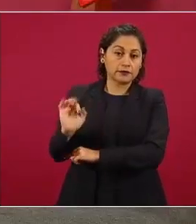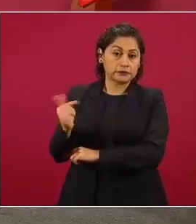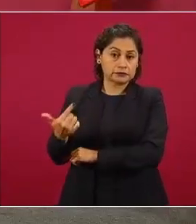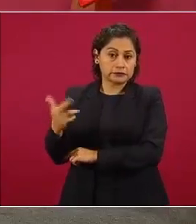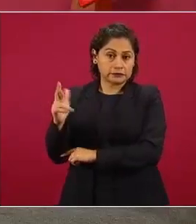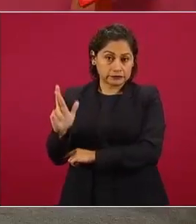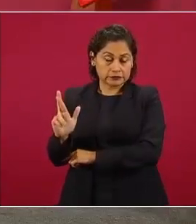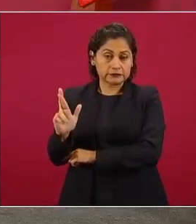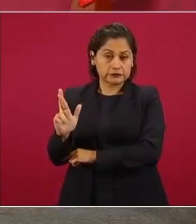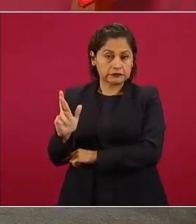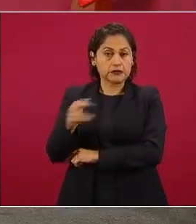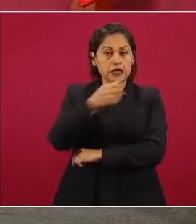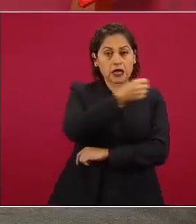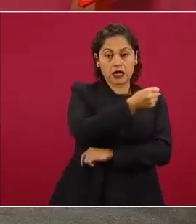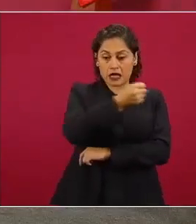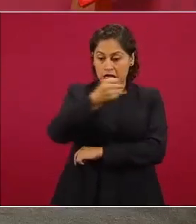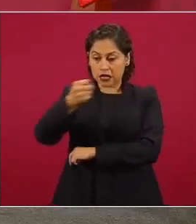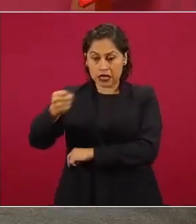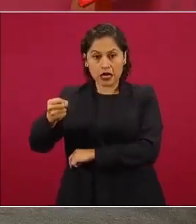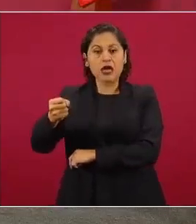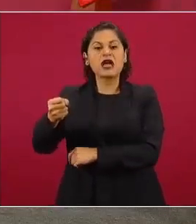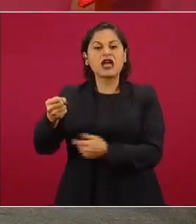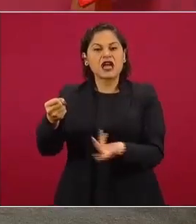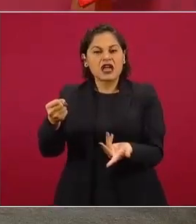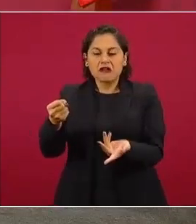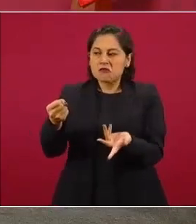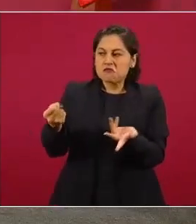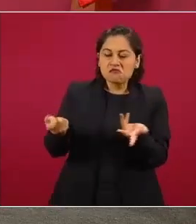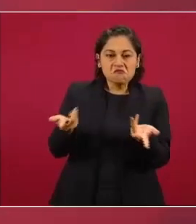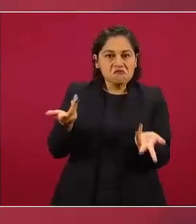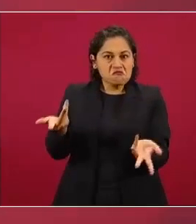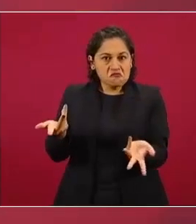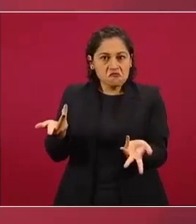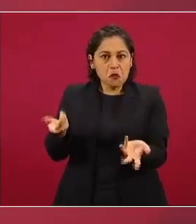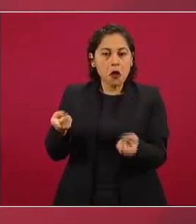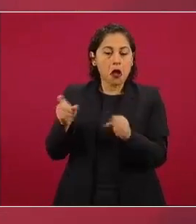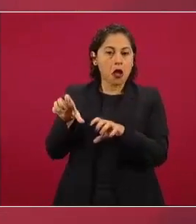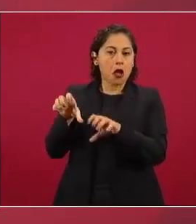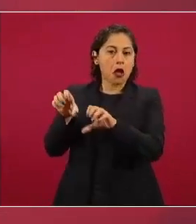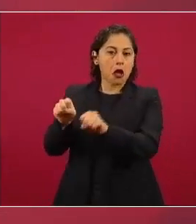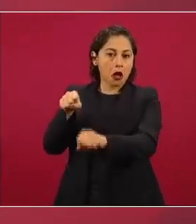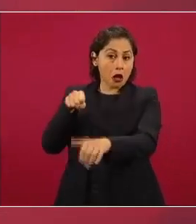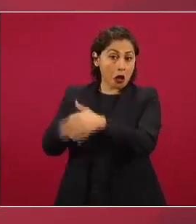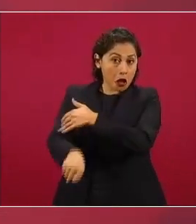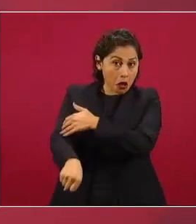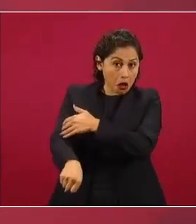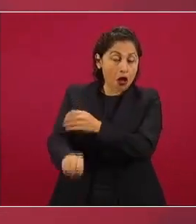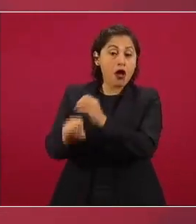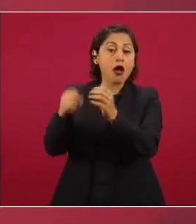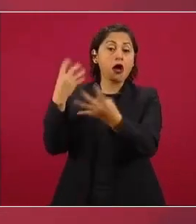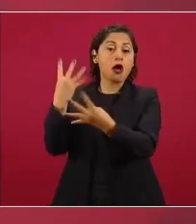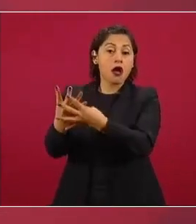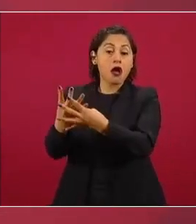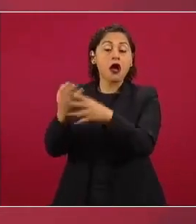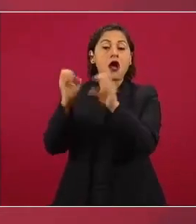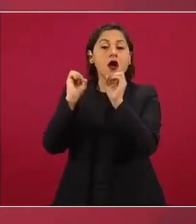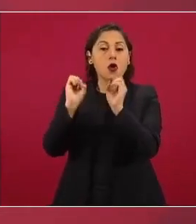viene si va a ser detenido si va a ser